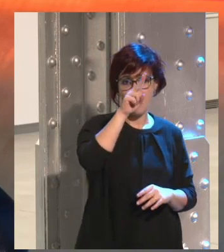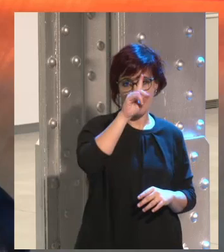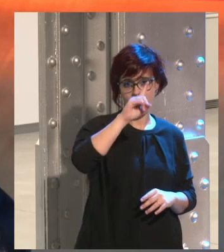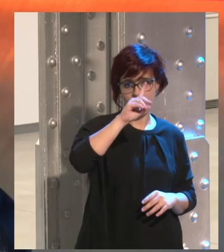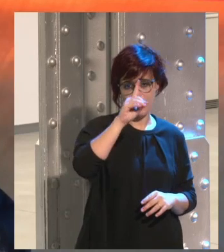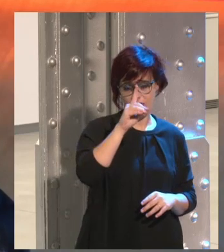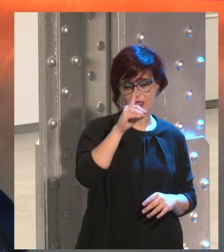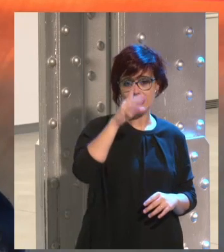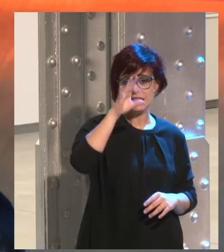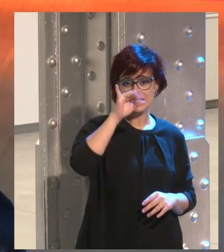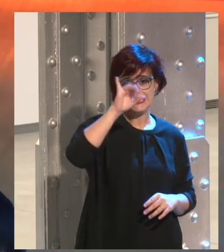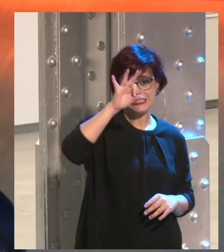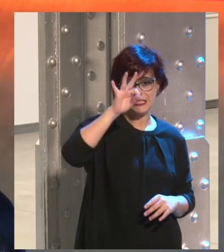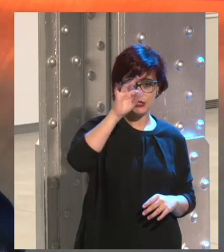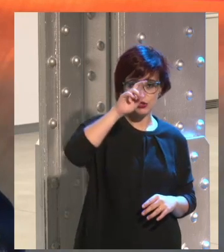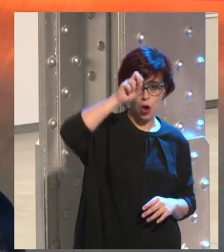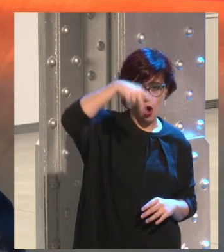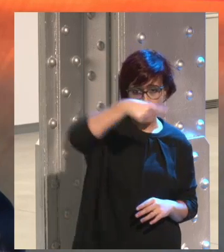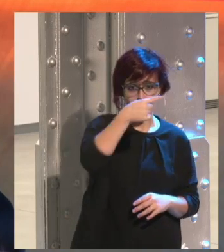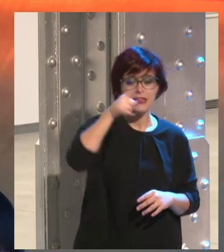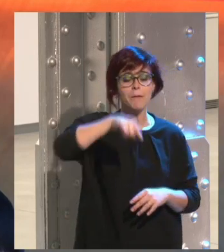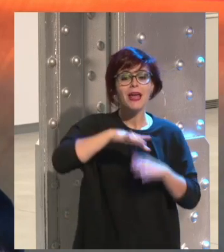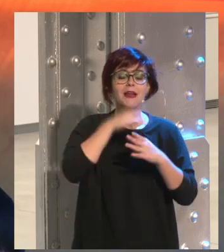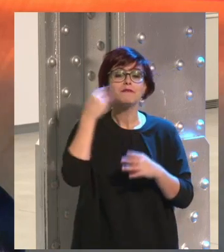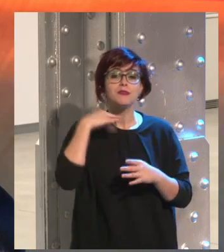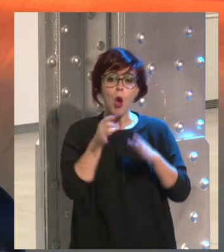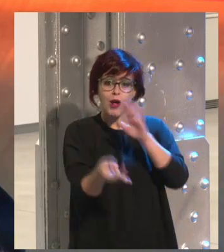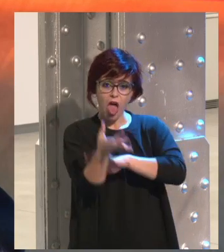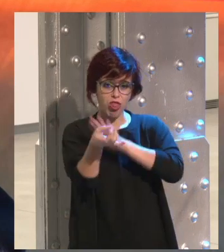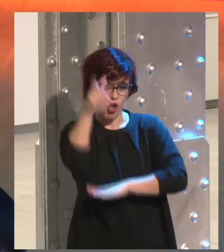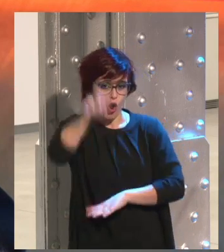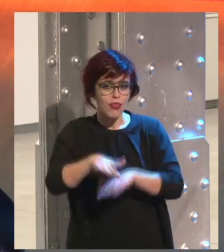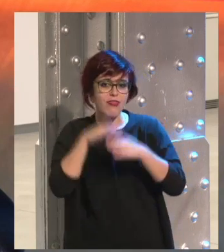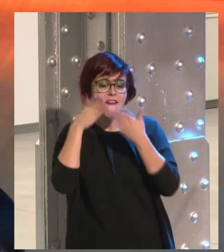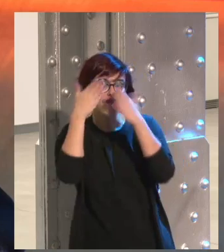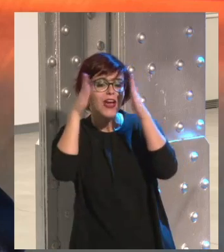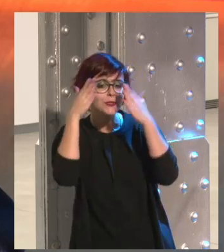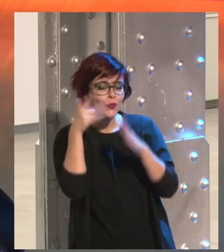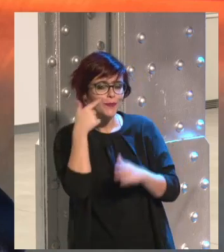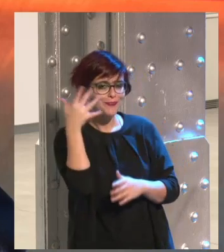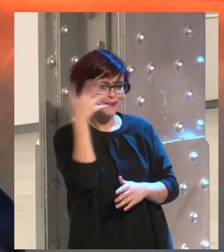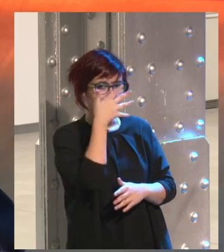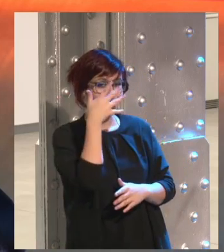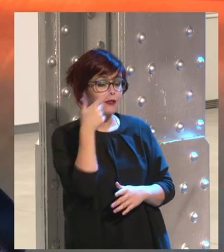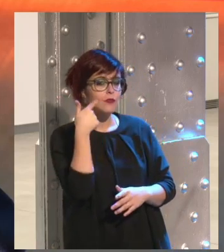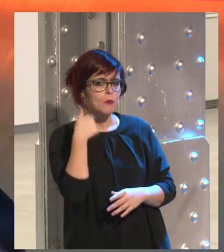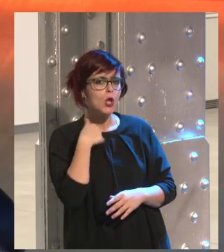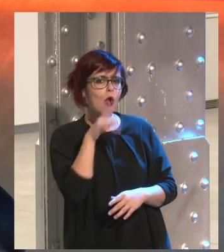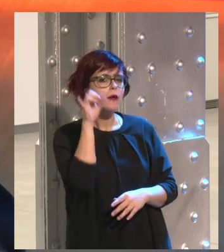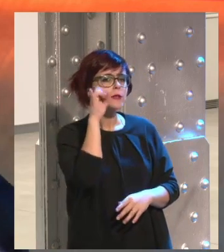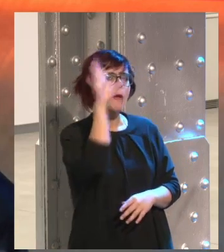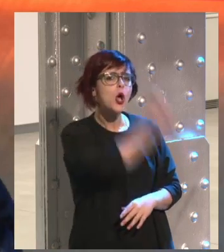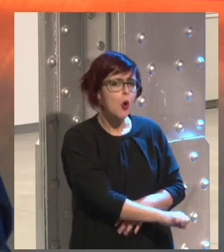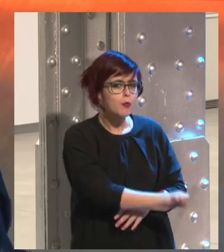y del talento también de Mark Zuckerberg, que ha tenido realmente una gran visión diciendo, Instagram lo compro,